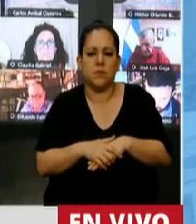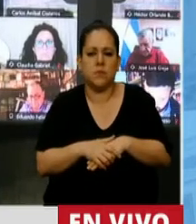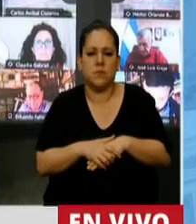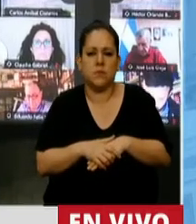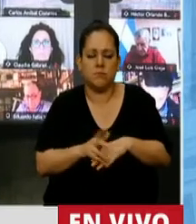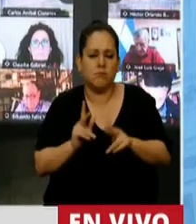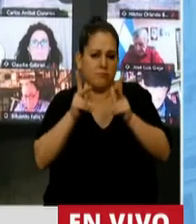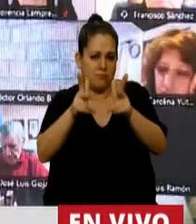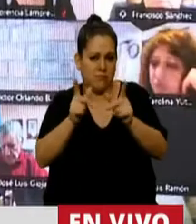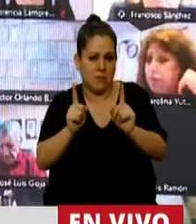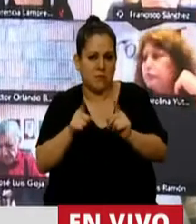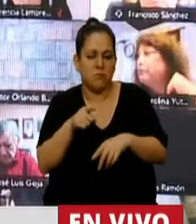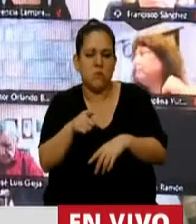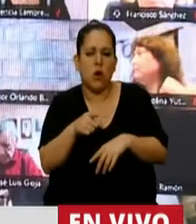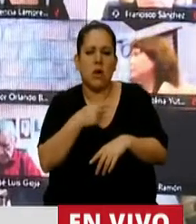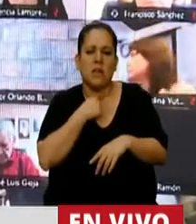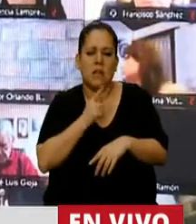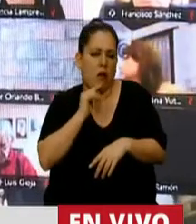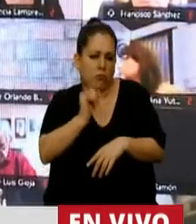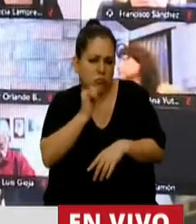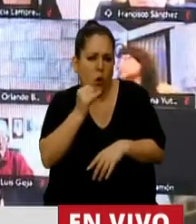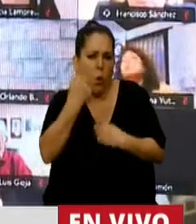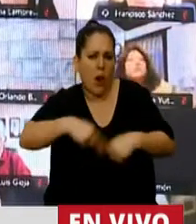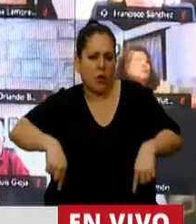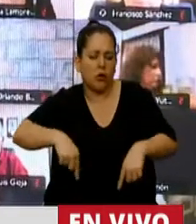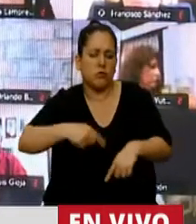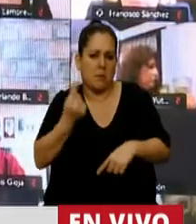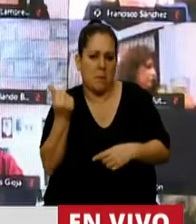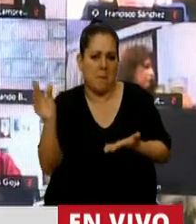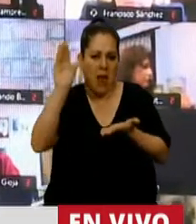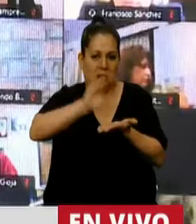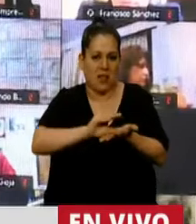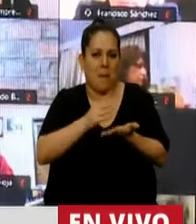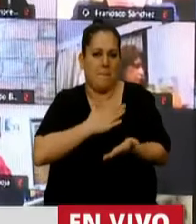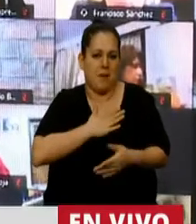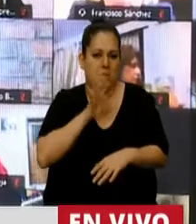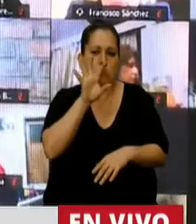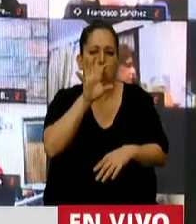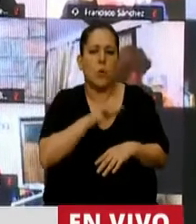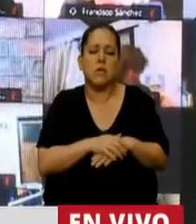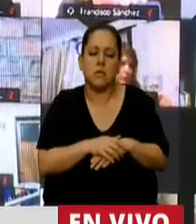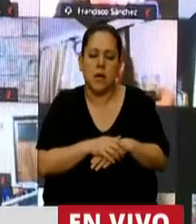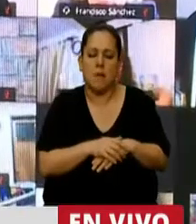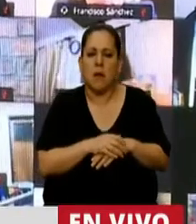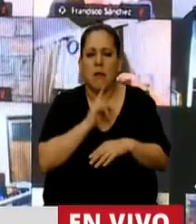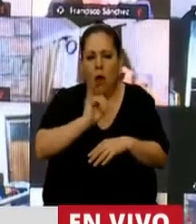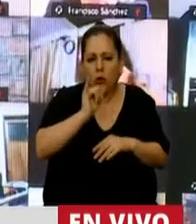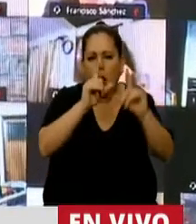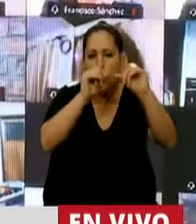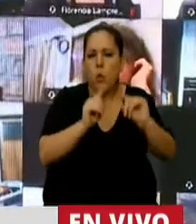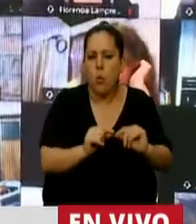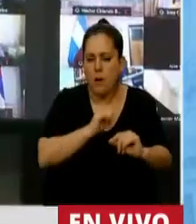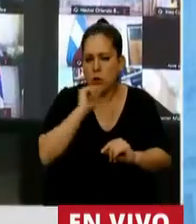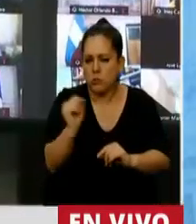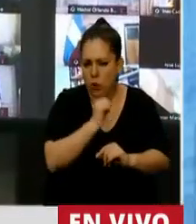Dicho esto, señor presidente, quiero pasar a una de las medidas que se van a destinar para mi provincia y dar a conocer algunos números, siempre son